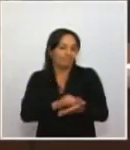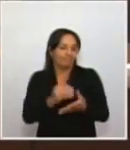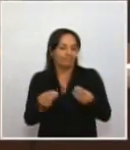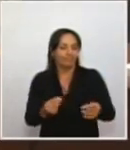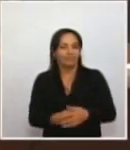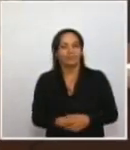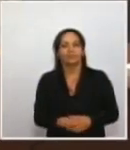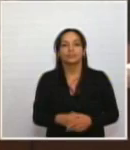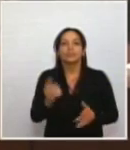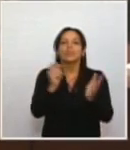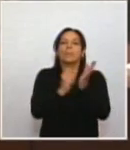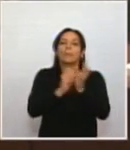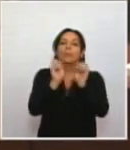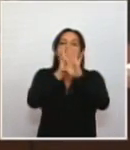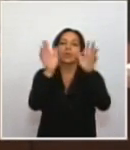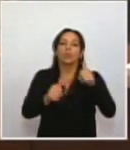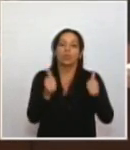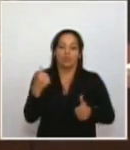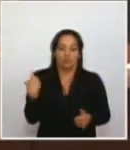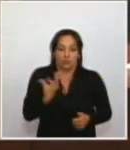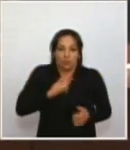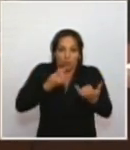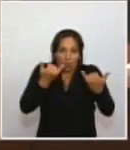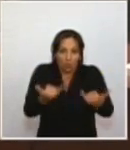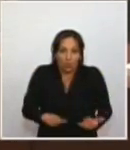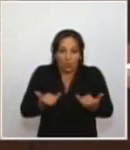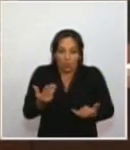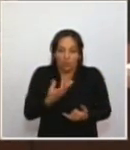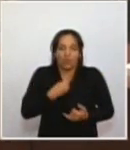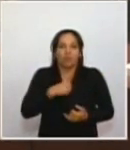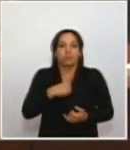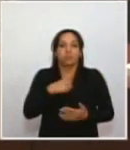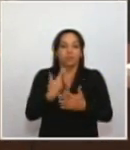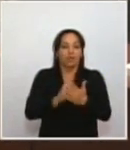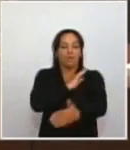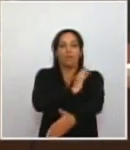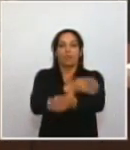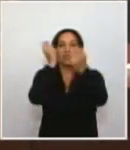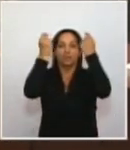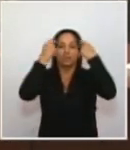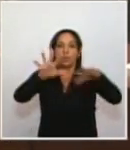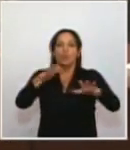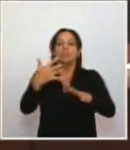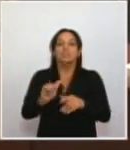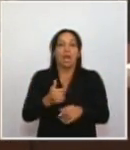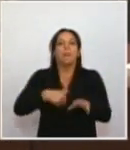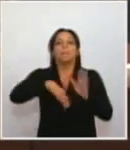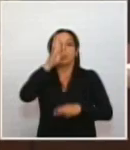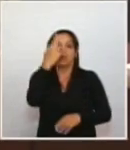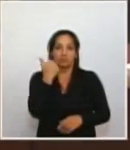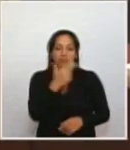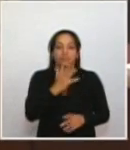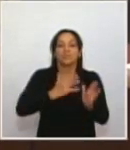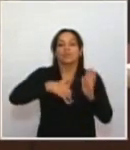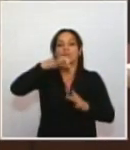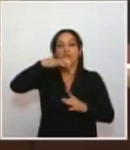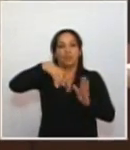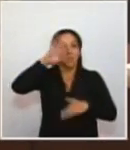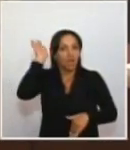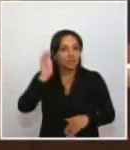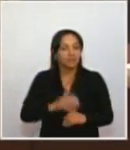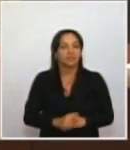Lo que queda claro es que hoy nosotros tenemos una fuerza pública más comprometida, más profesional,